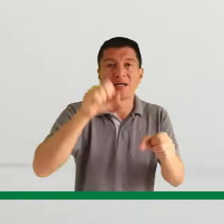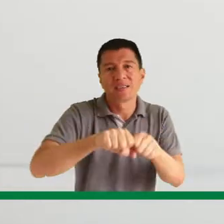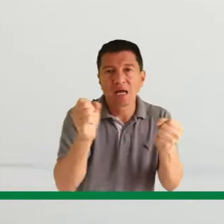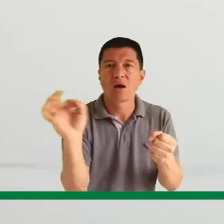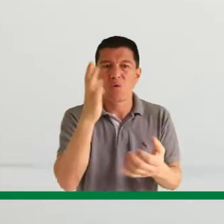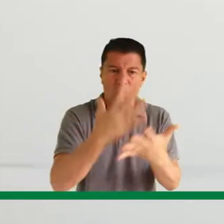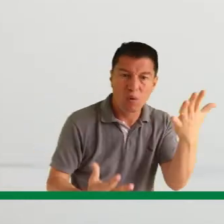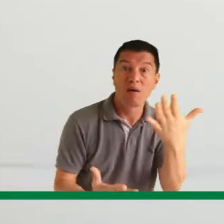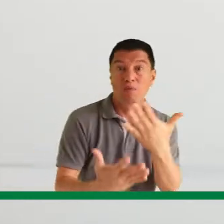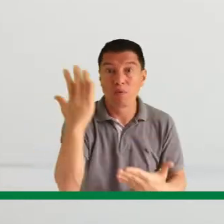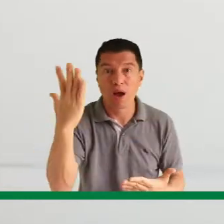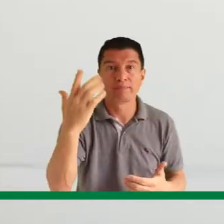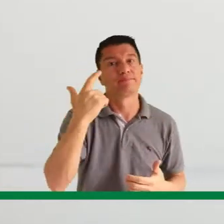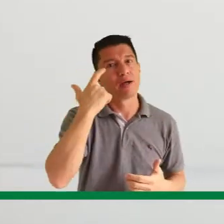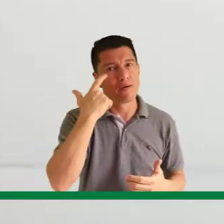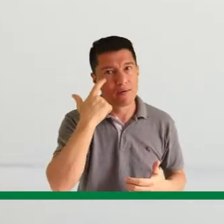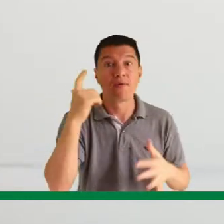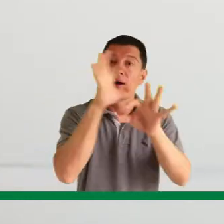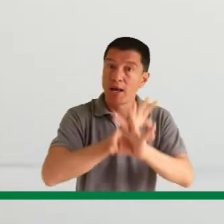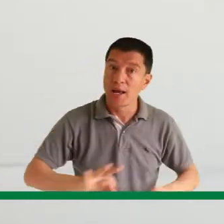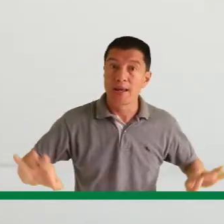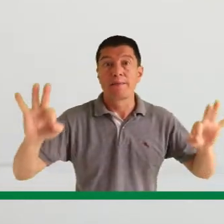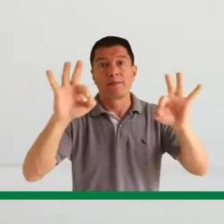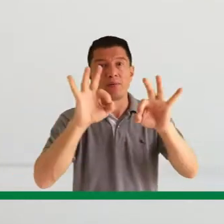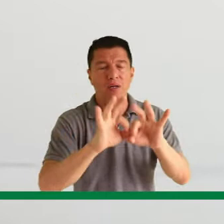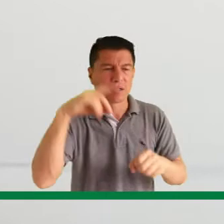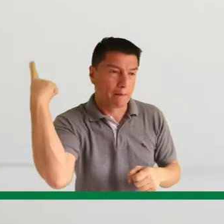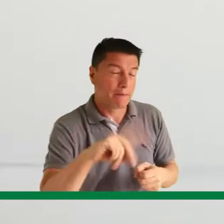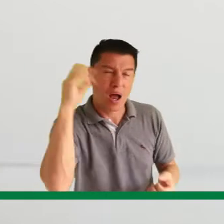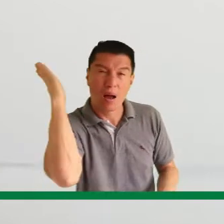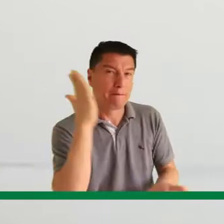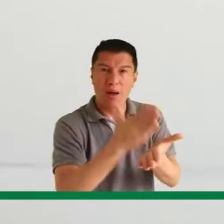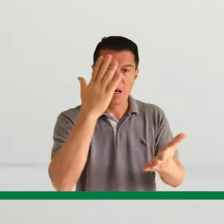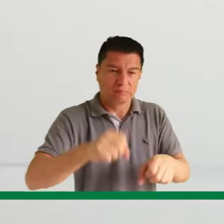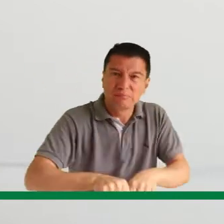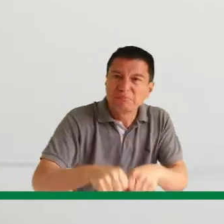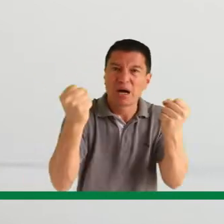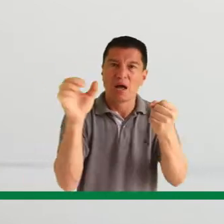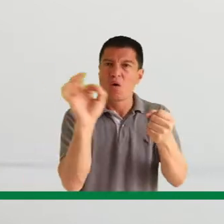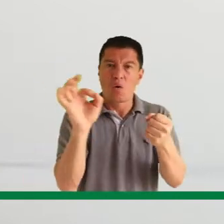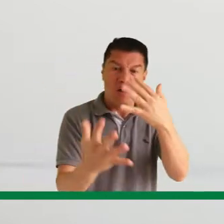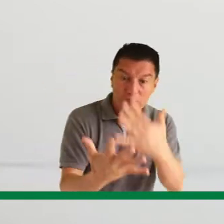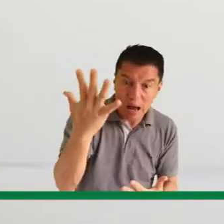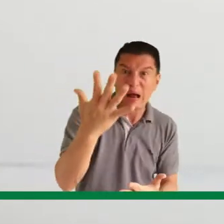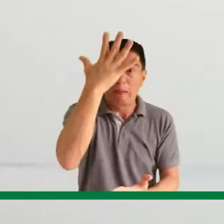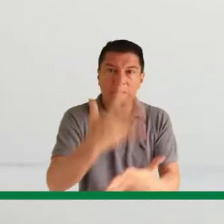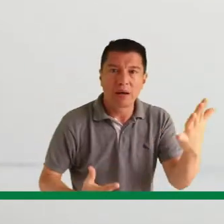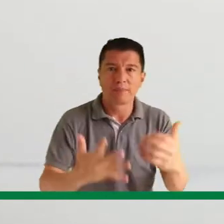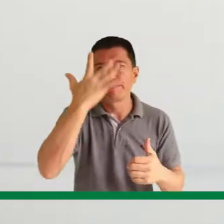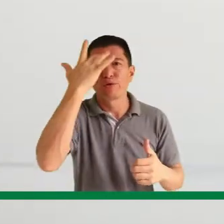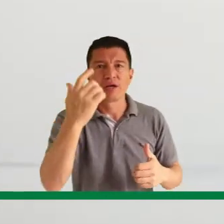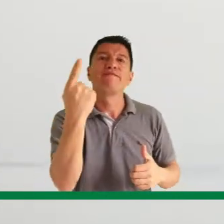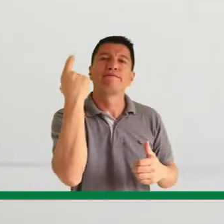importante tomar en cuenta que la mayoría de las lesiones en nuestras manos ocurren por actos imprudentes